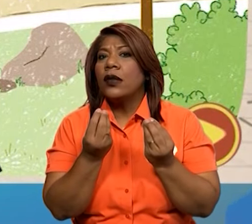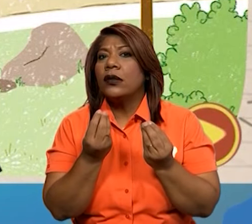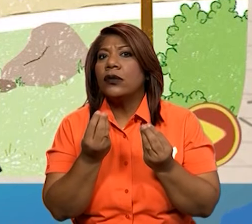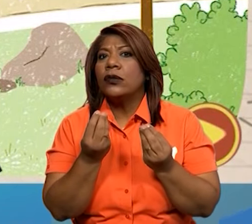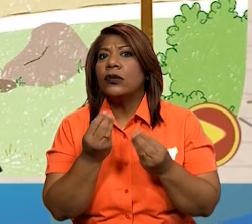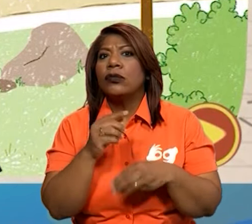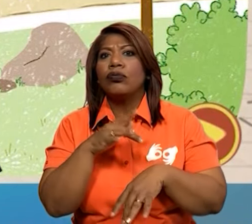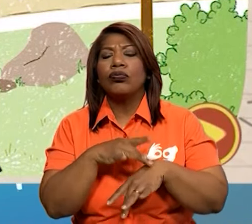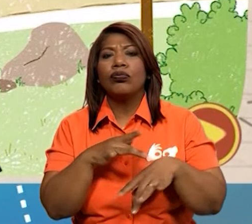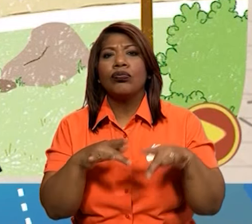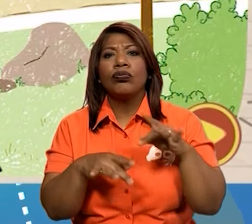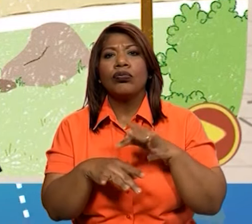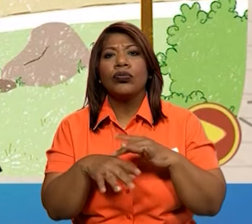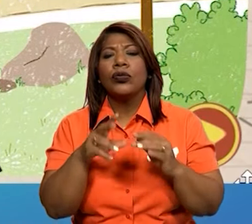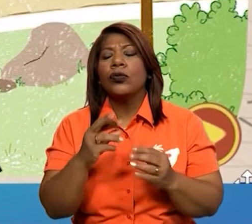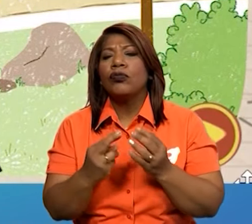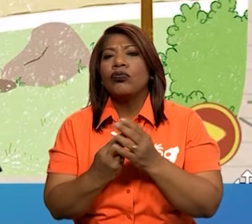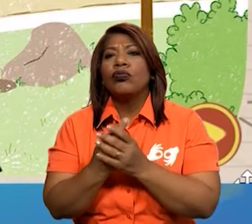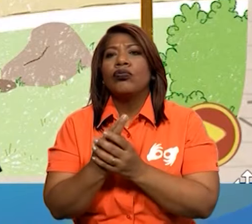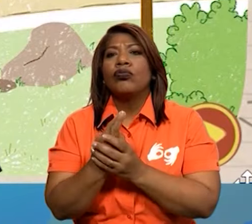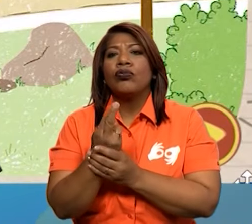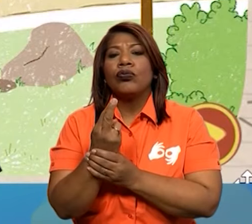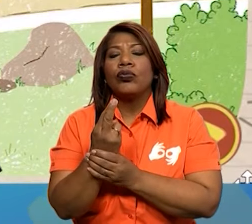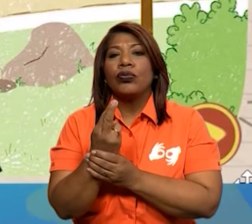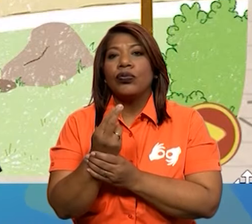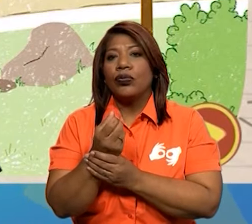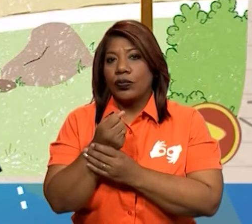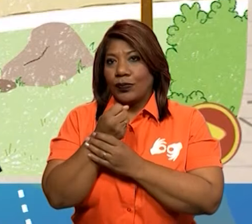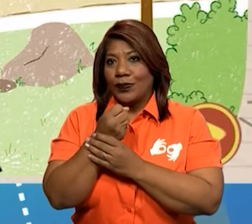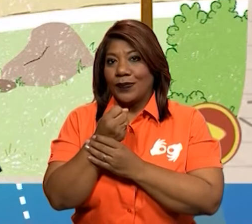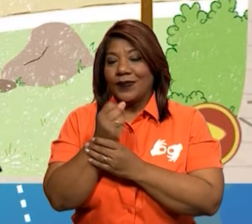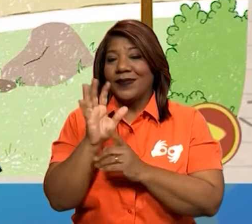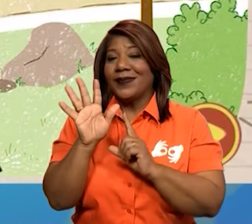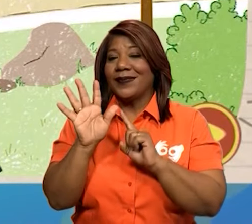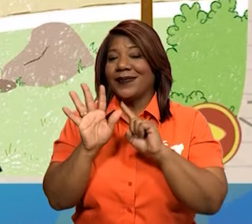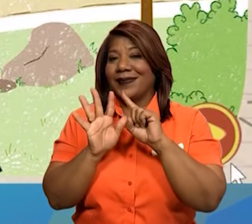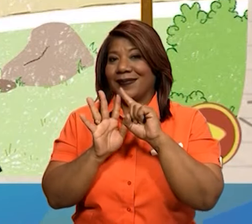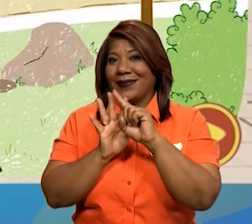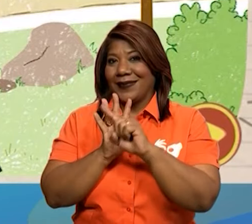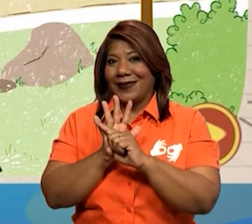funcionamiento con tu rosa? Los sentidos son siempre cinco, Abel.